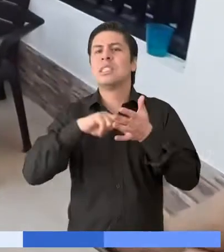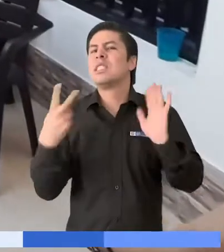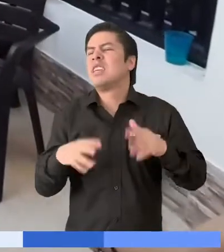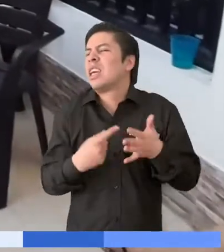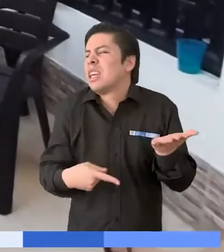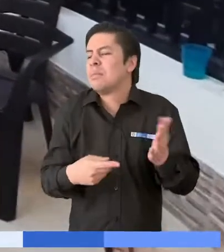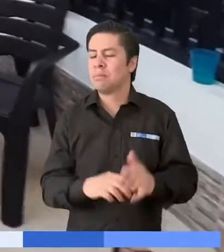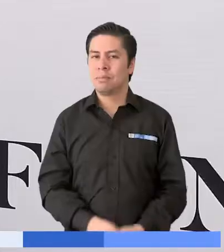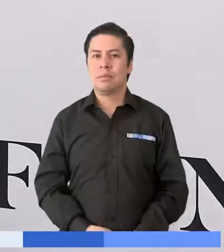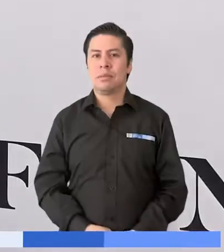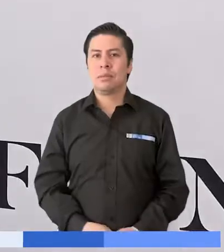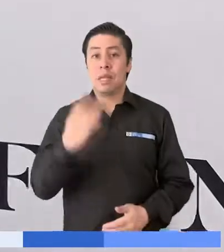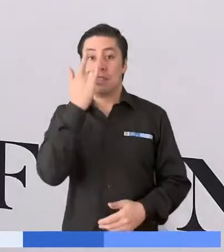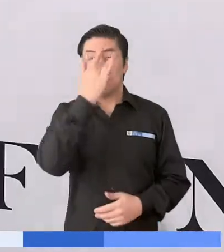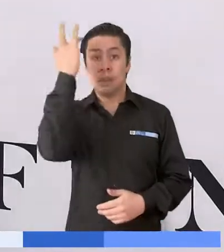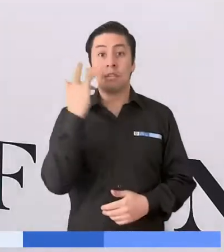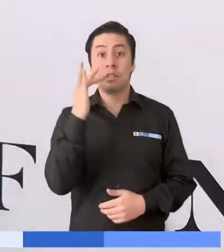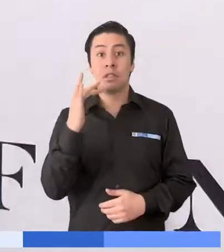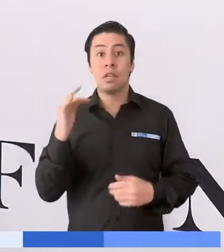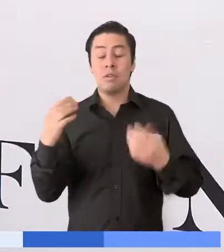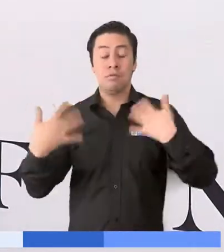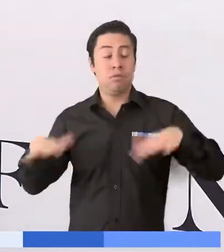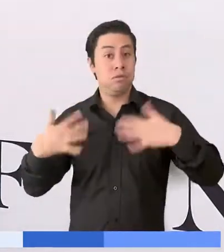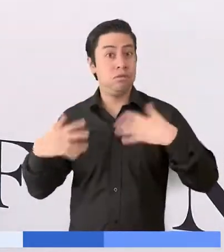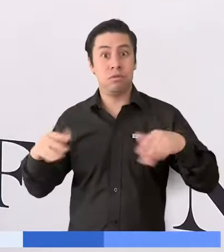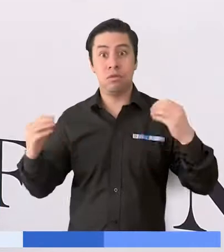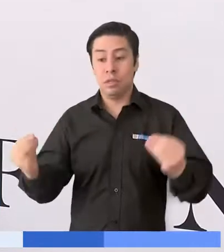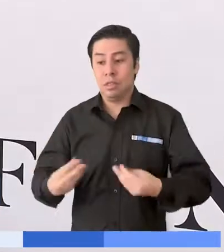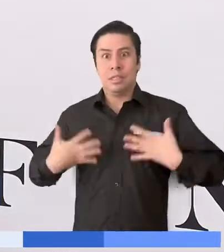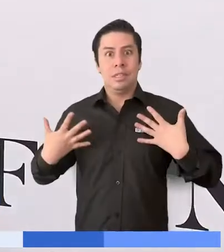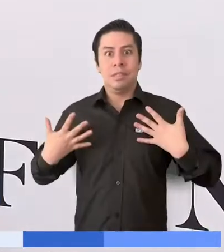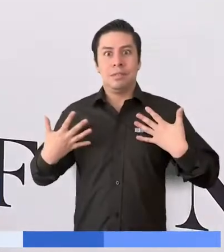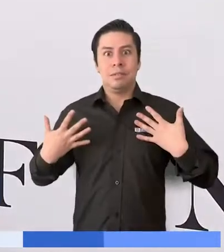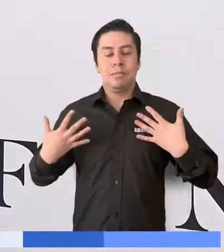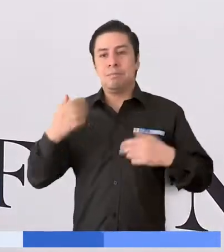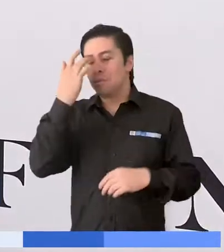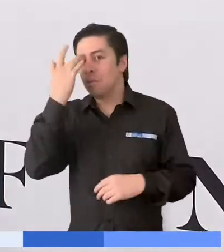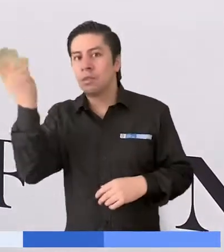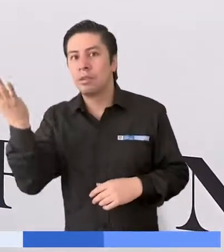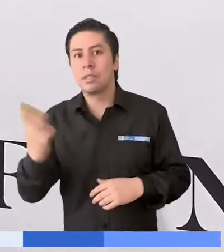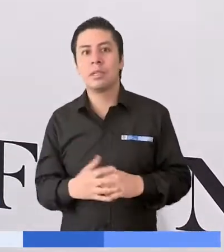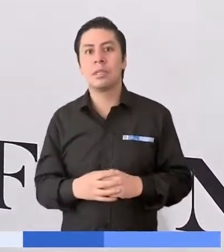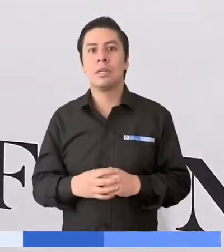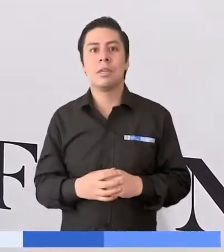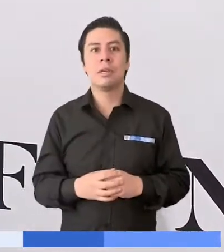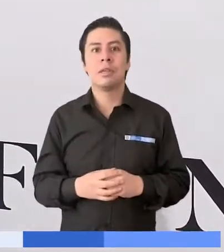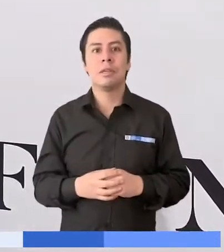Afrocolombianidad. Ser afro es una fortuna, es una fortuna porque